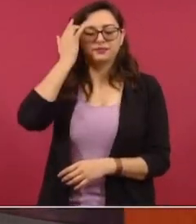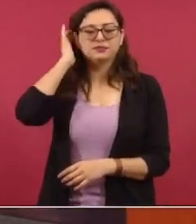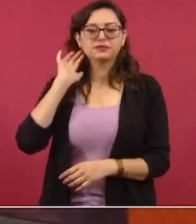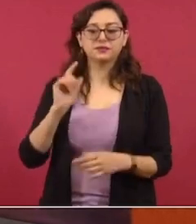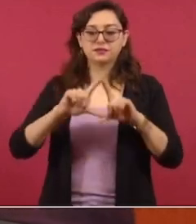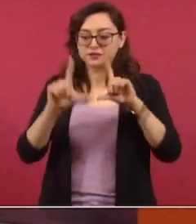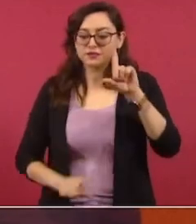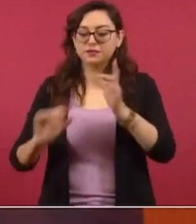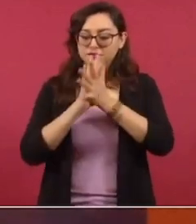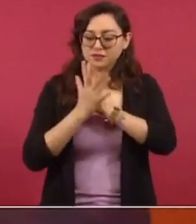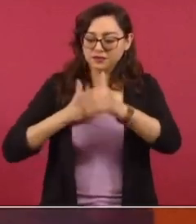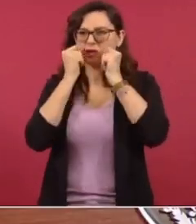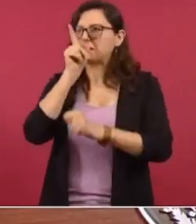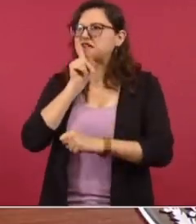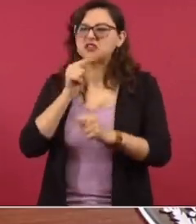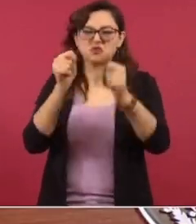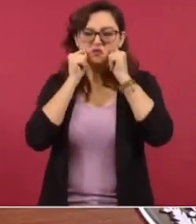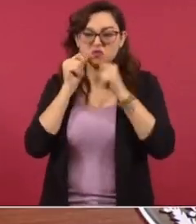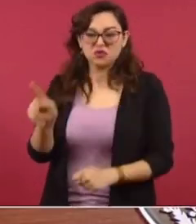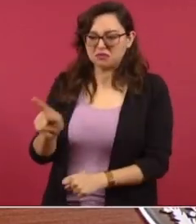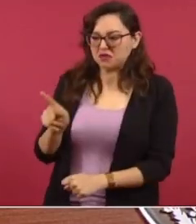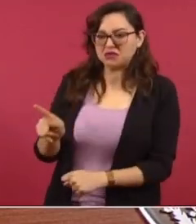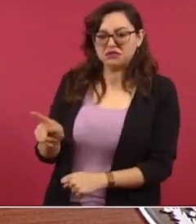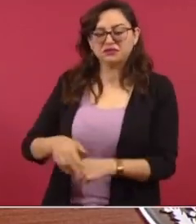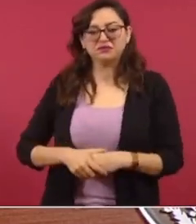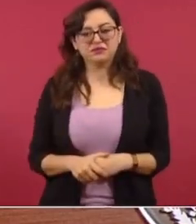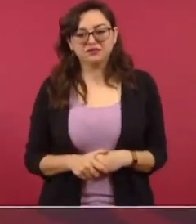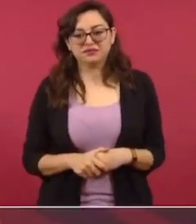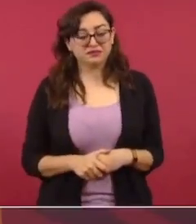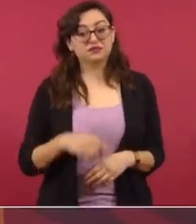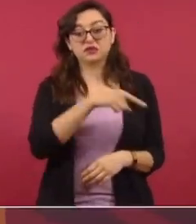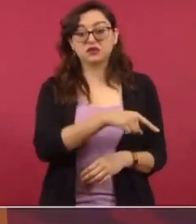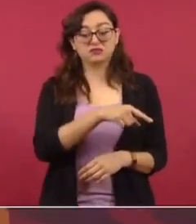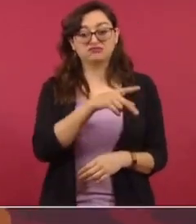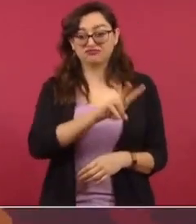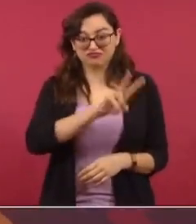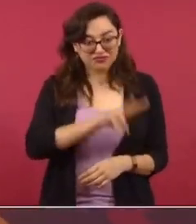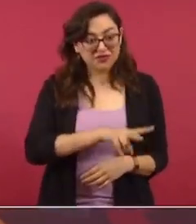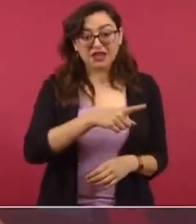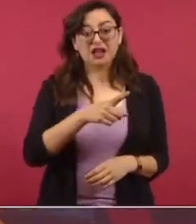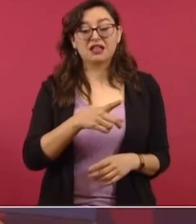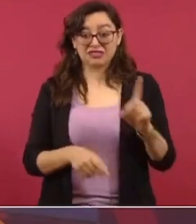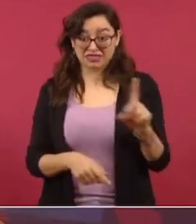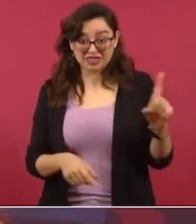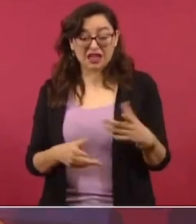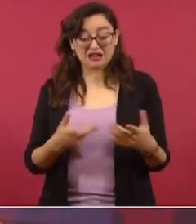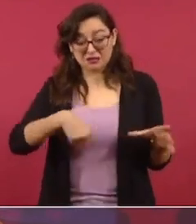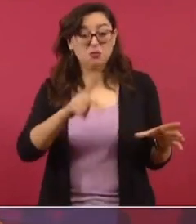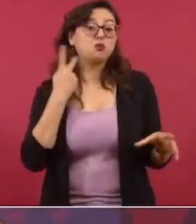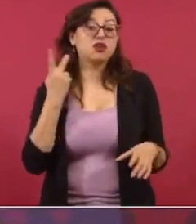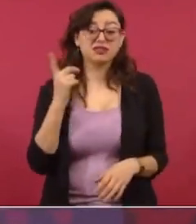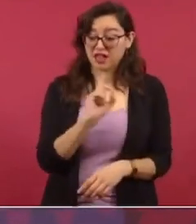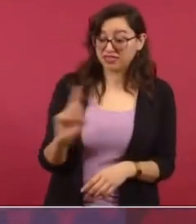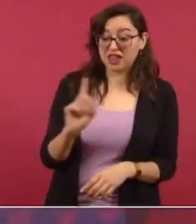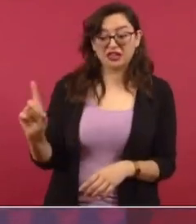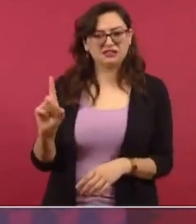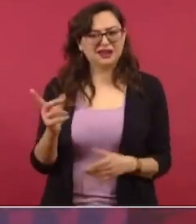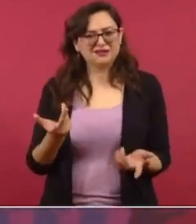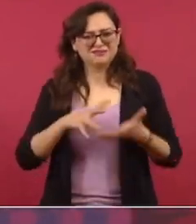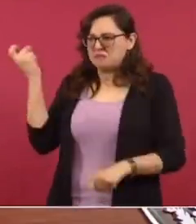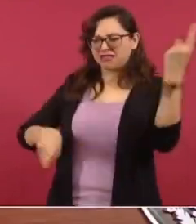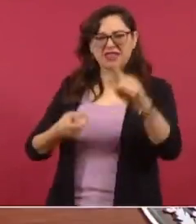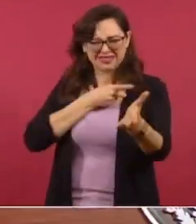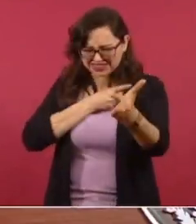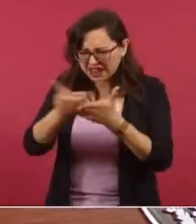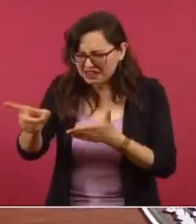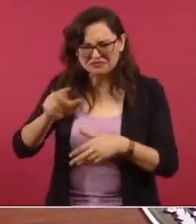la transformación del país. ¿Por qué se pone la reja? Porque ellos son muy violentos. La derecha siempre ha sido muy autoritaria y muy